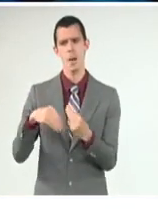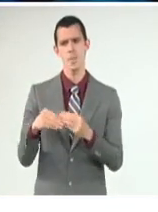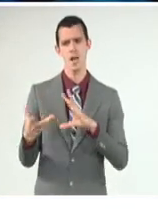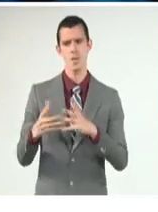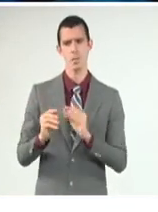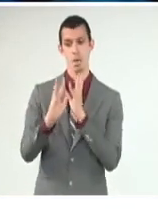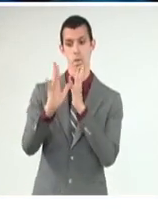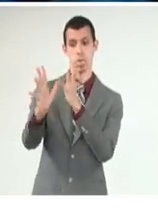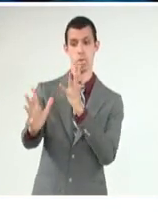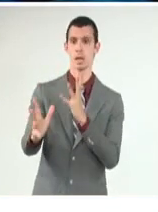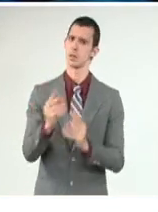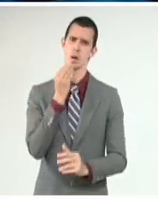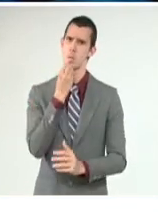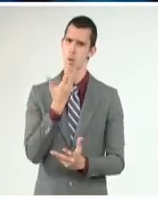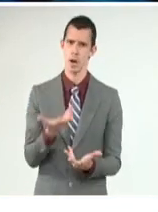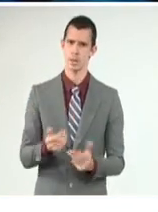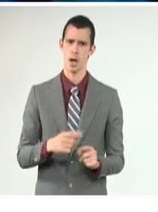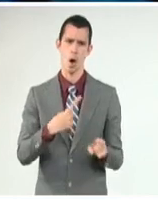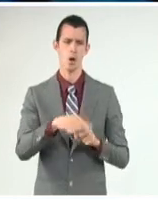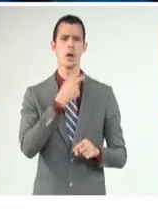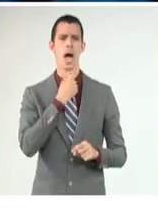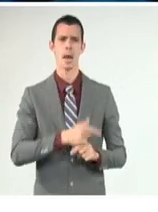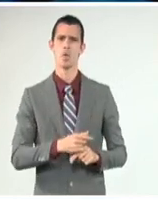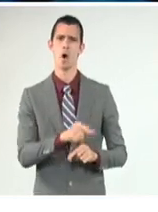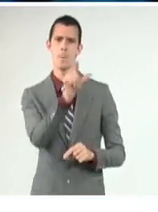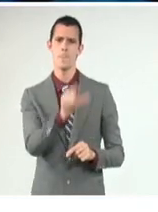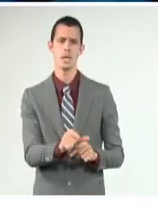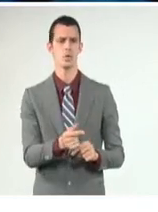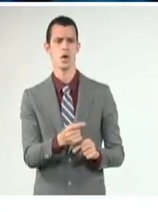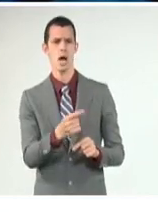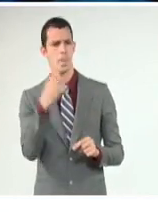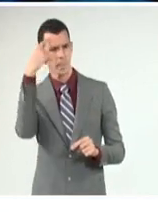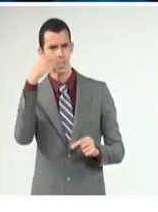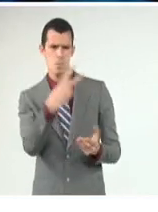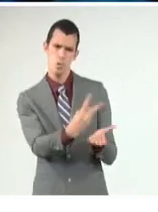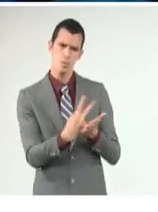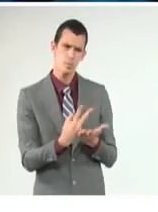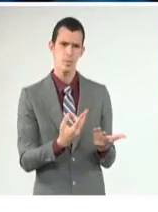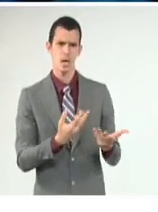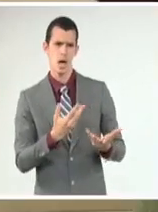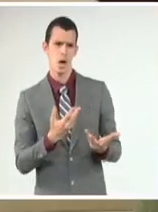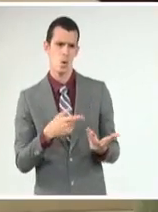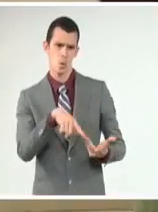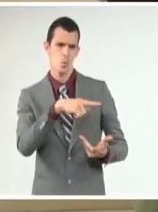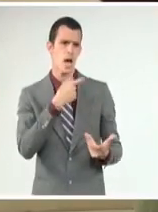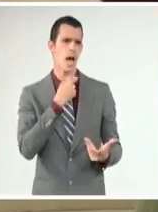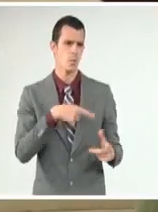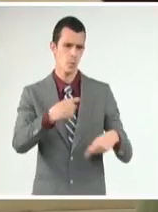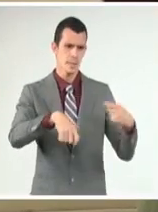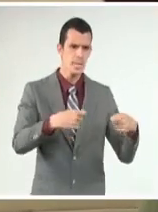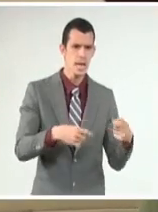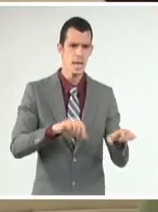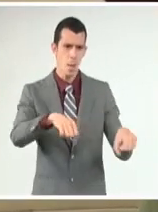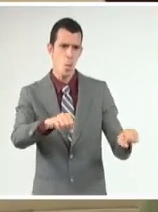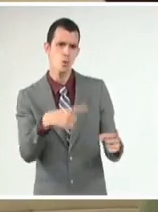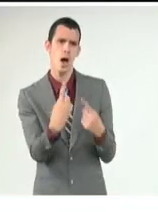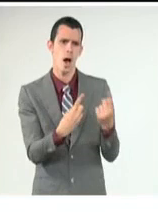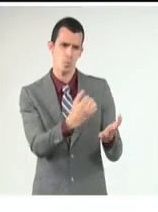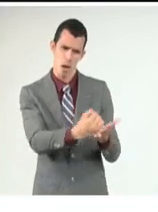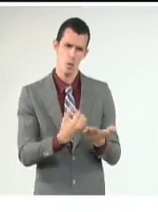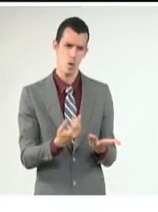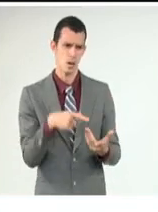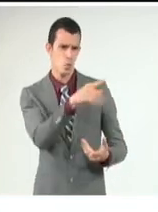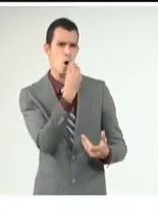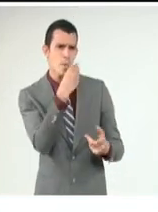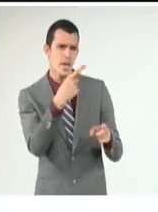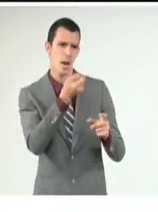día por día va mejorando, pero nos quedan todavía horas intensas de trabajo hasta lograr el propósito. Nos parece, lo que